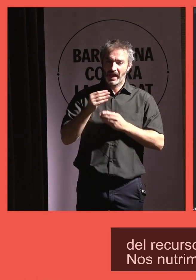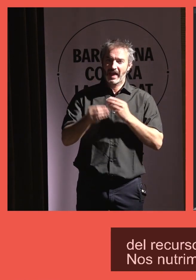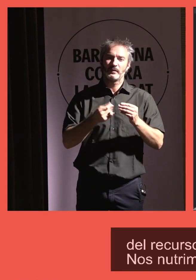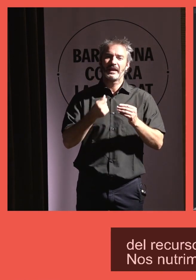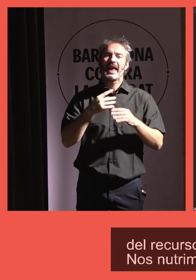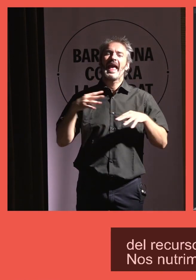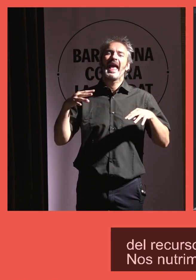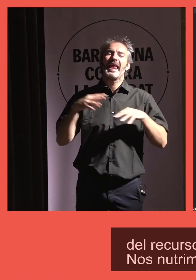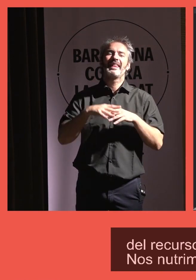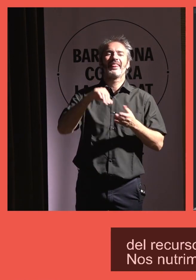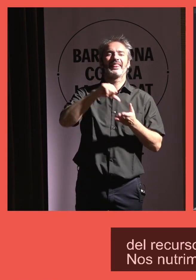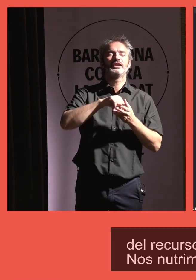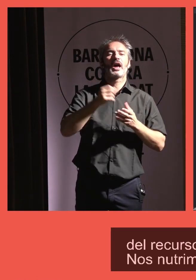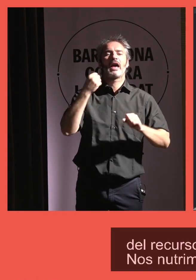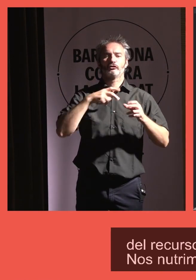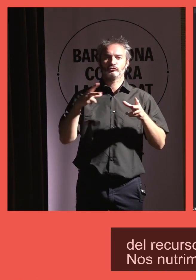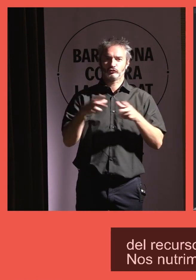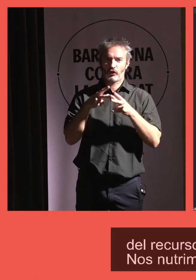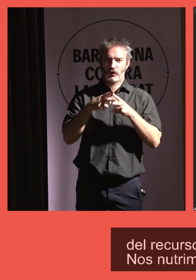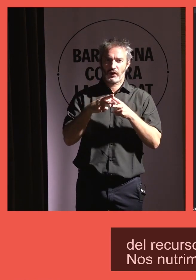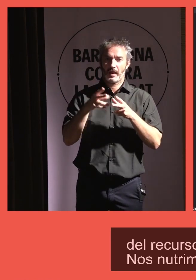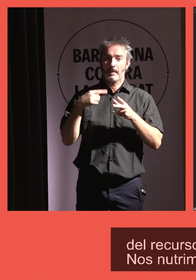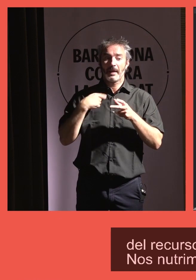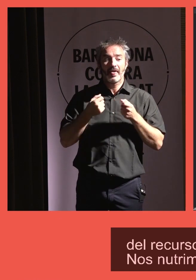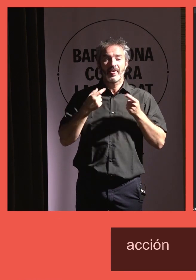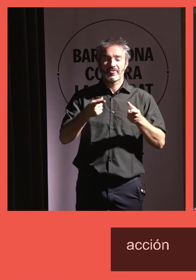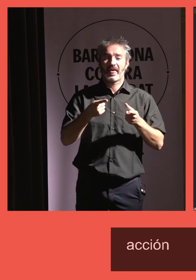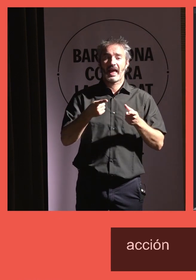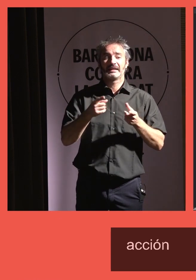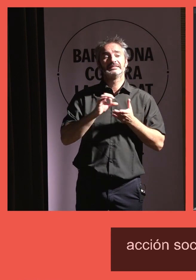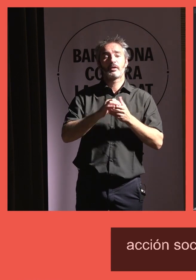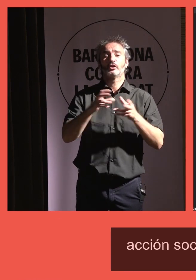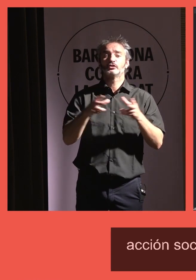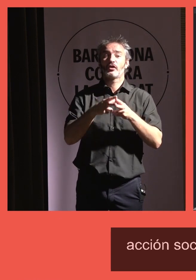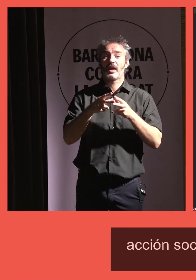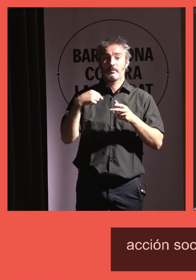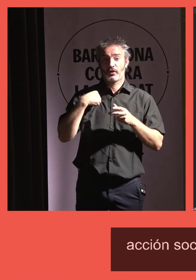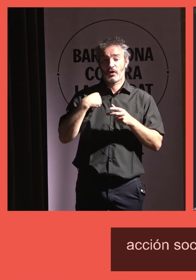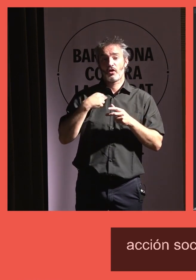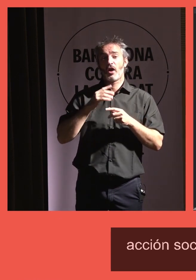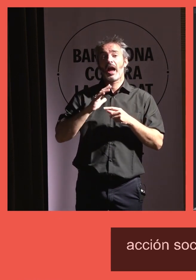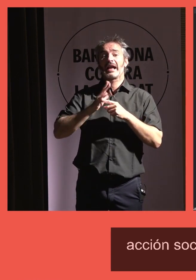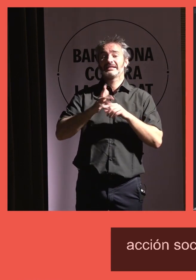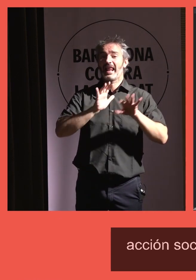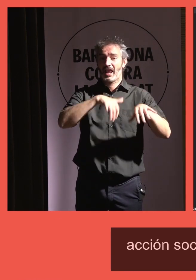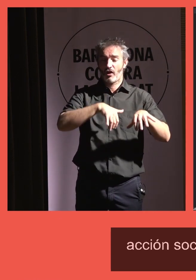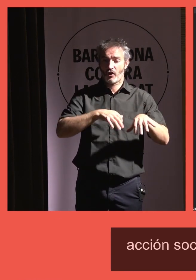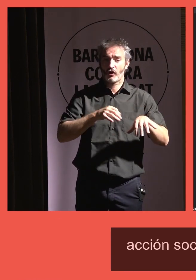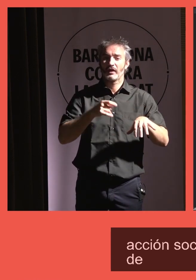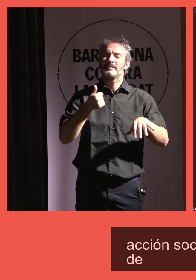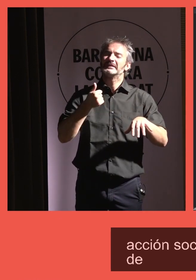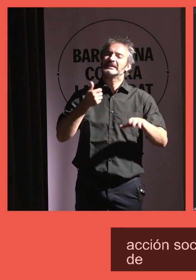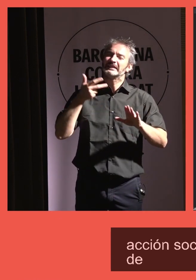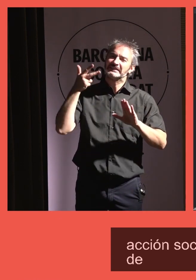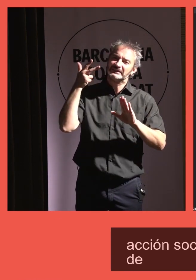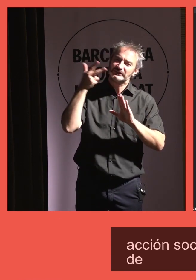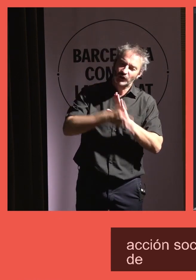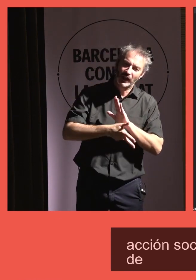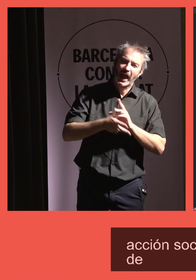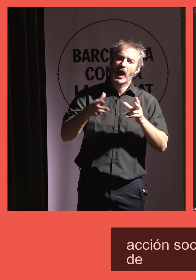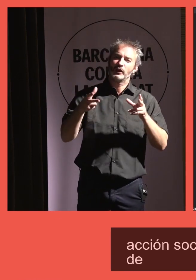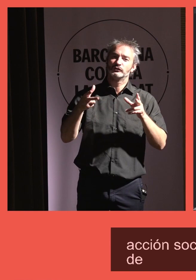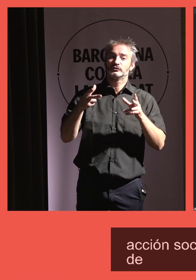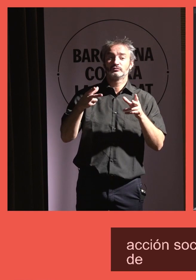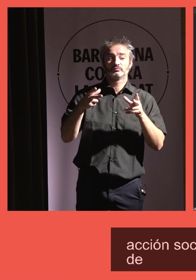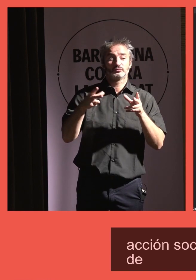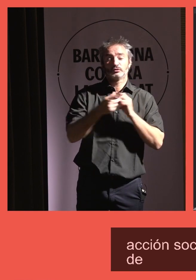de la red de los centros de acción social que gestiona el sistema de acceso unificado a los servicios sociales en Castilla y León y que aunan todas las historias sociales de las